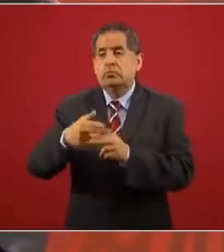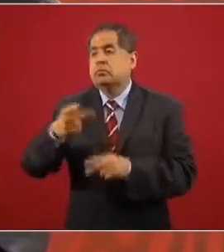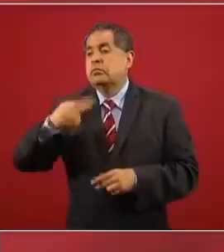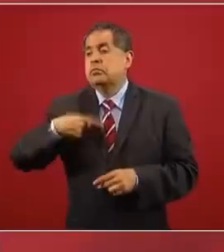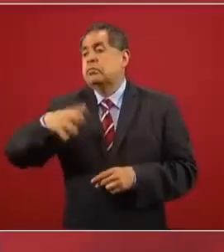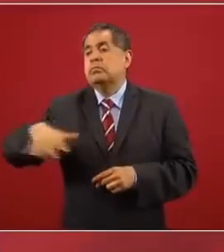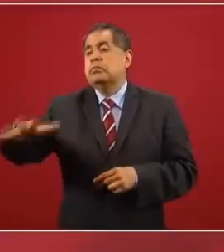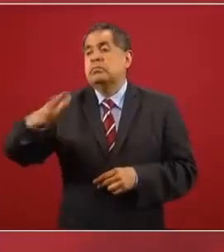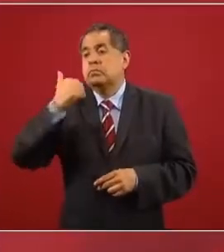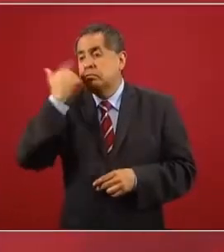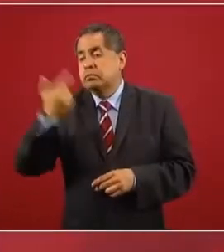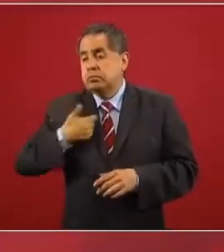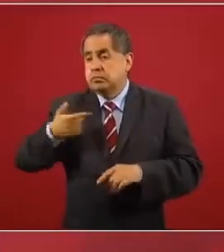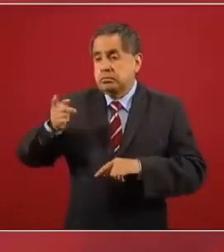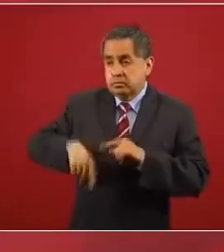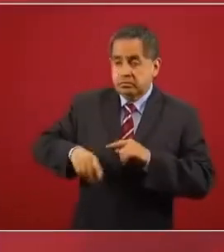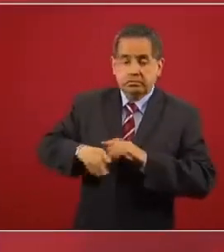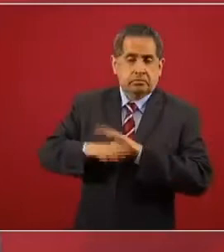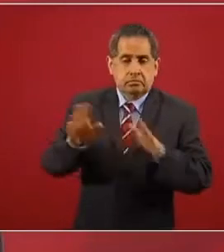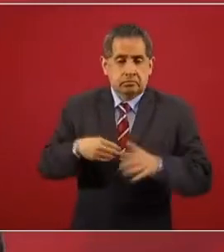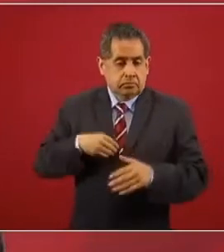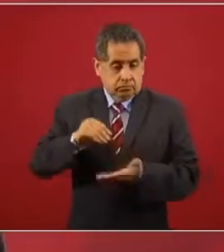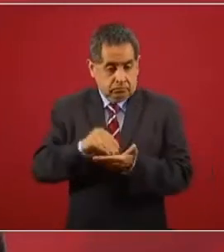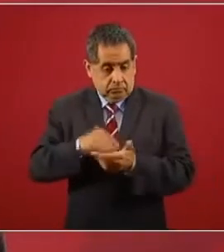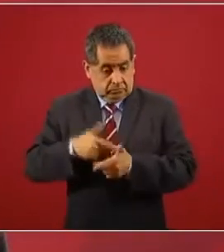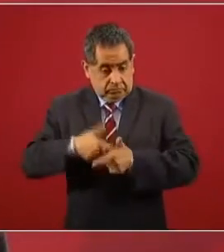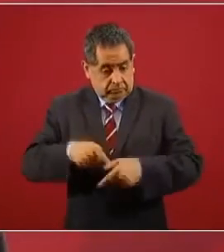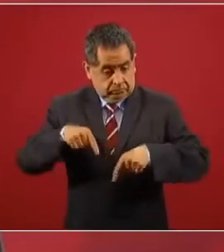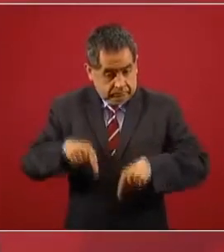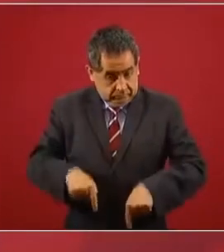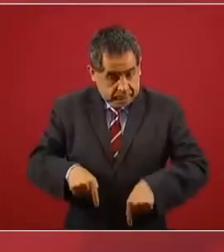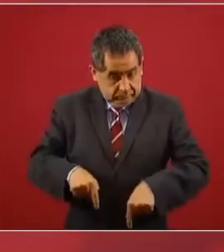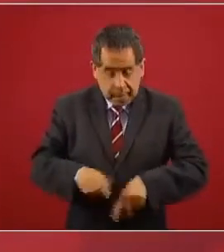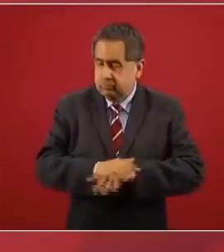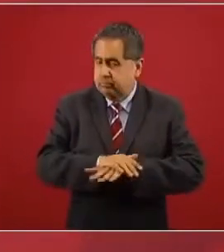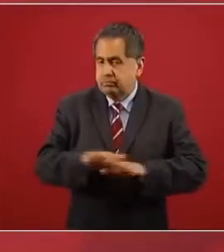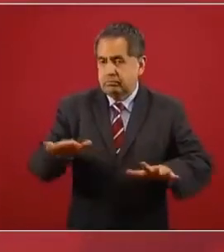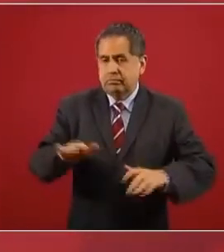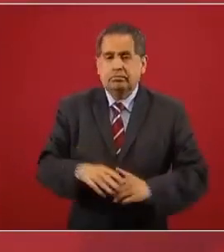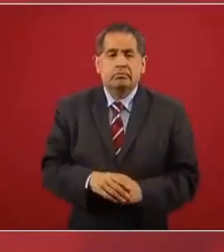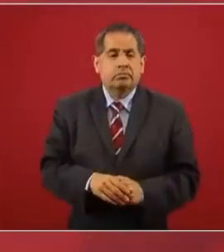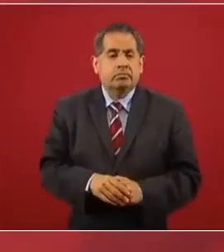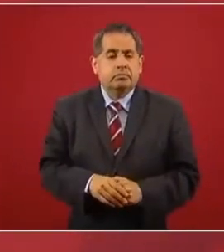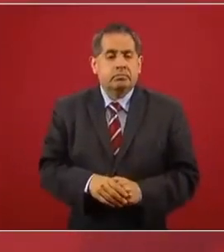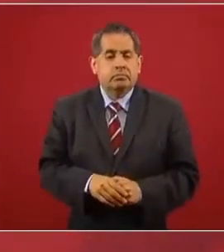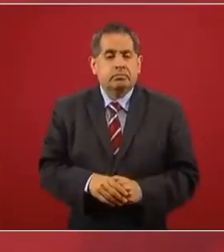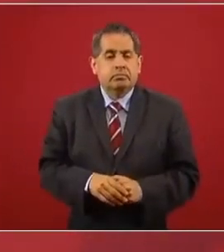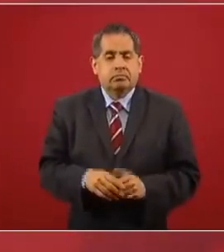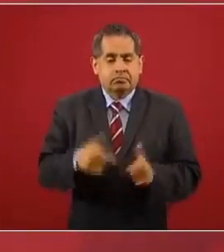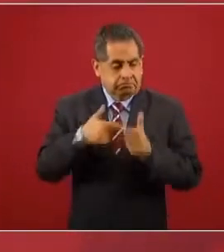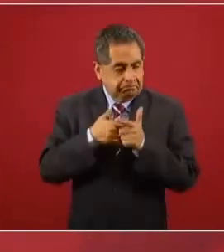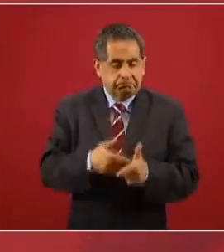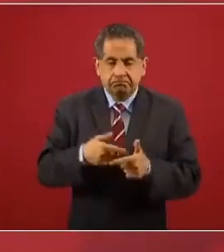pueblo quiera, pero mientras esté, va a haber